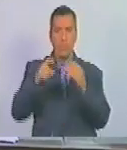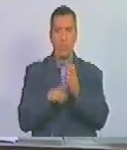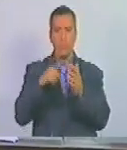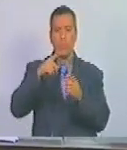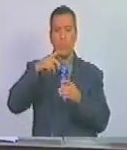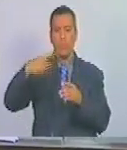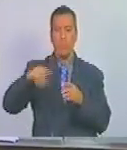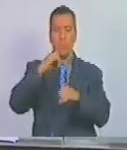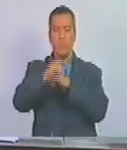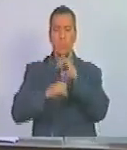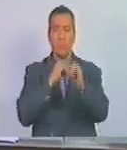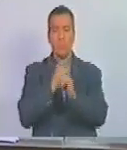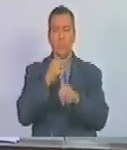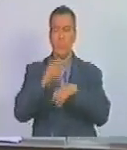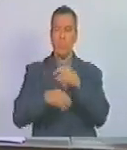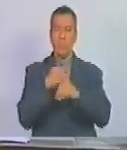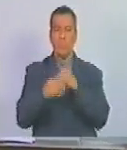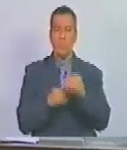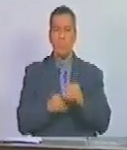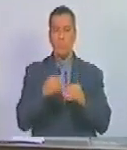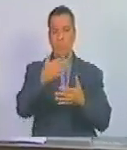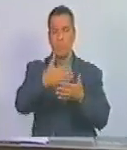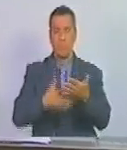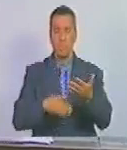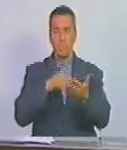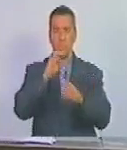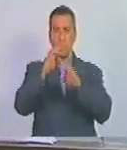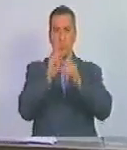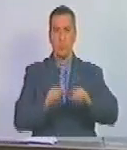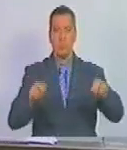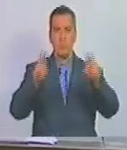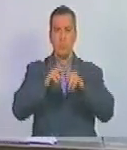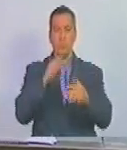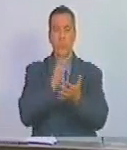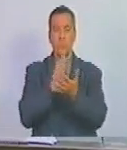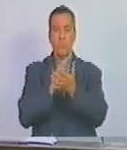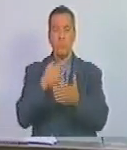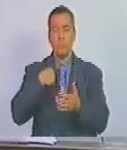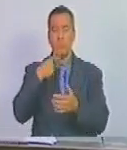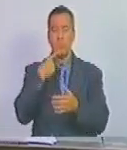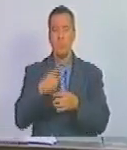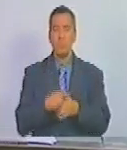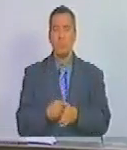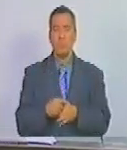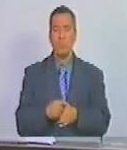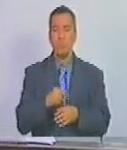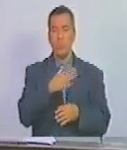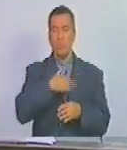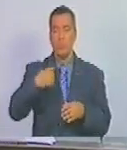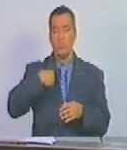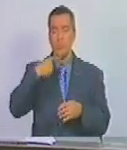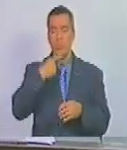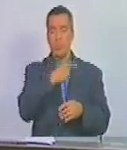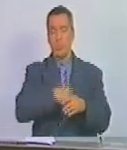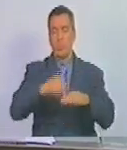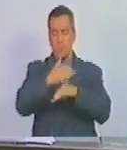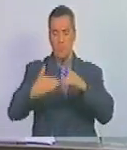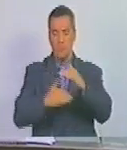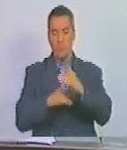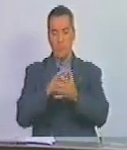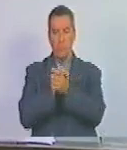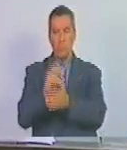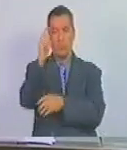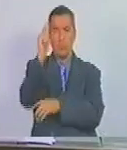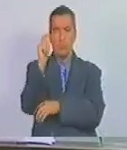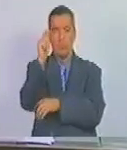internacional consagrado en las cartas de la nación unida como siempre lo hemos manifestado por eso querido presidente vicepresidente colega